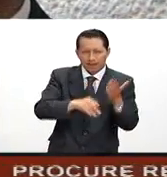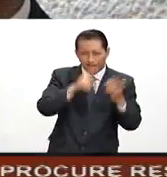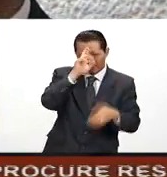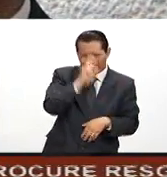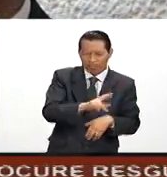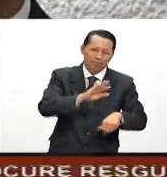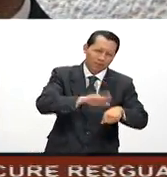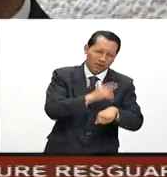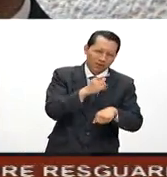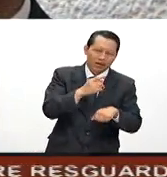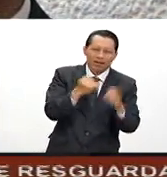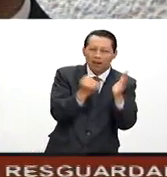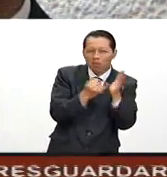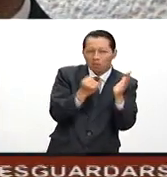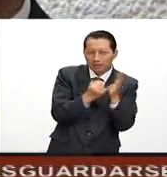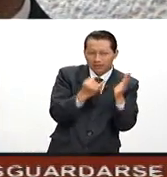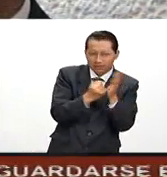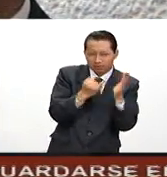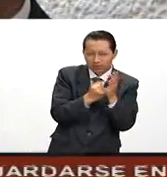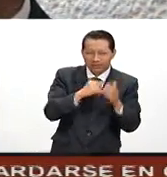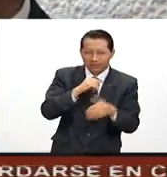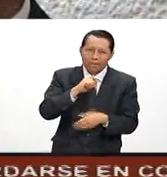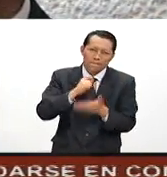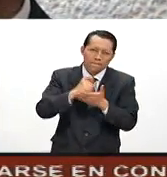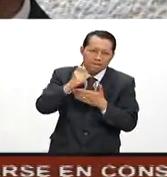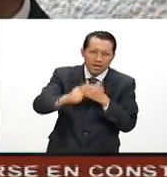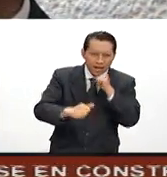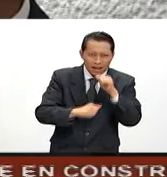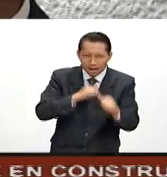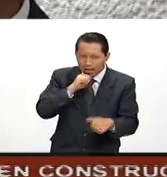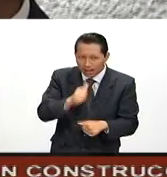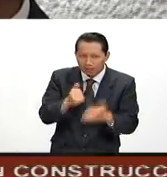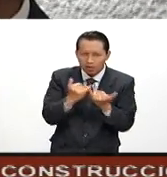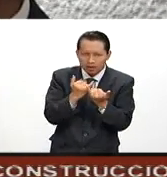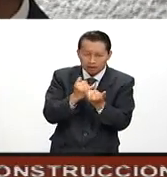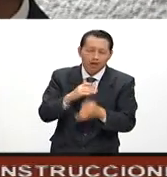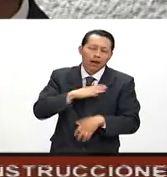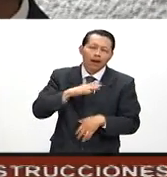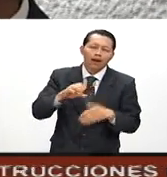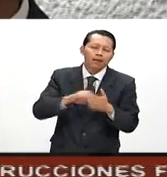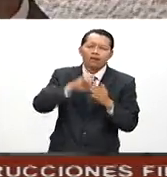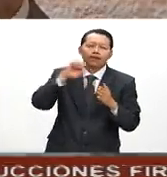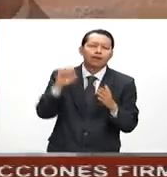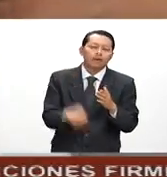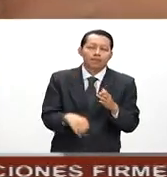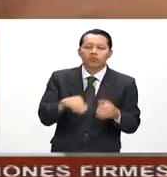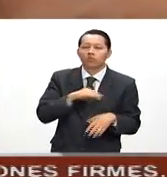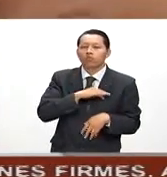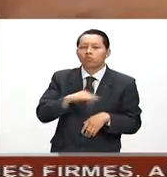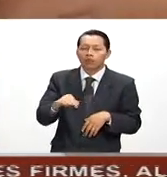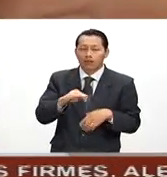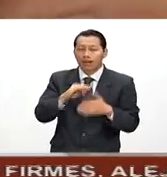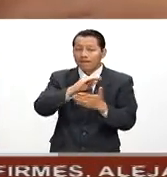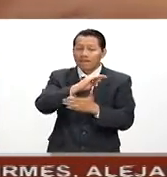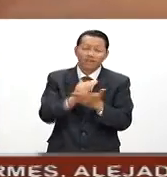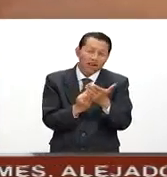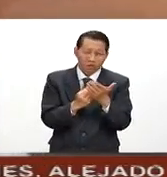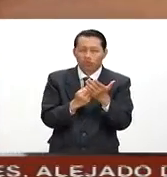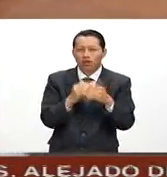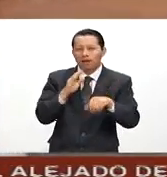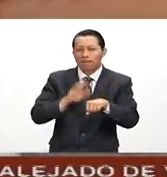los impuestos aquí en México. Dijo que si las transnacionales incurren en prácticas como, por ejemplo, subfacturar o